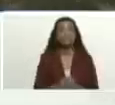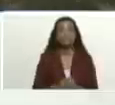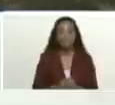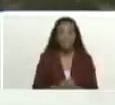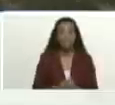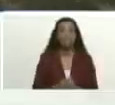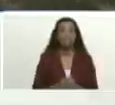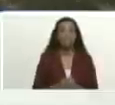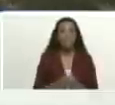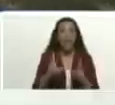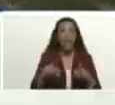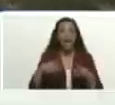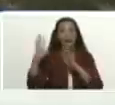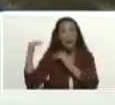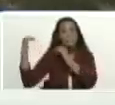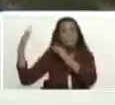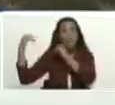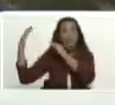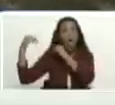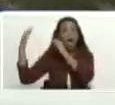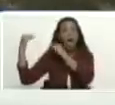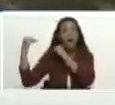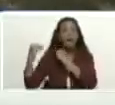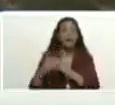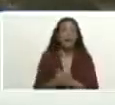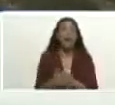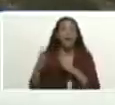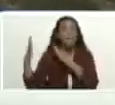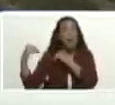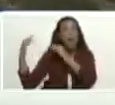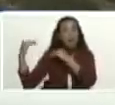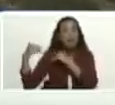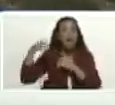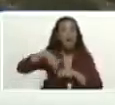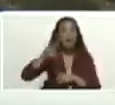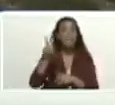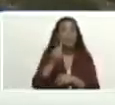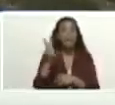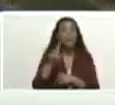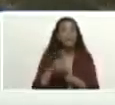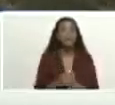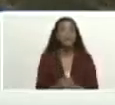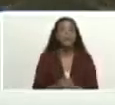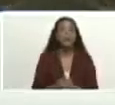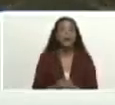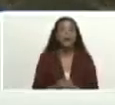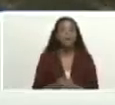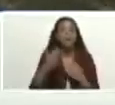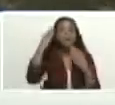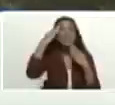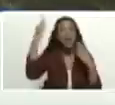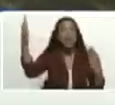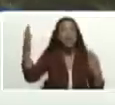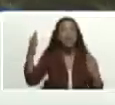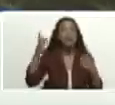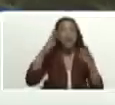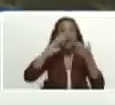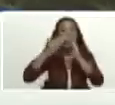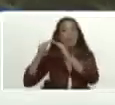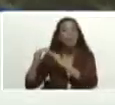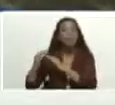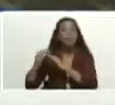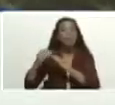renace la esperanza en Cogedes y en Venezuela mis saludos a toda la comunidad